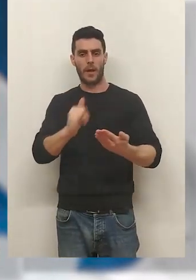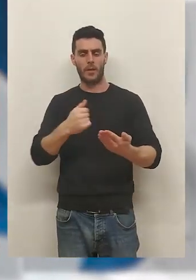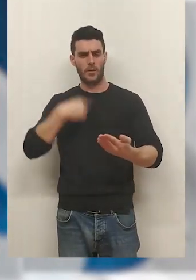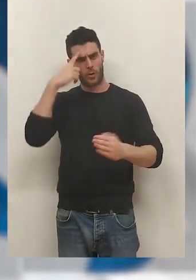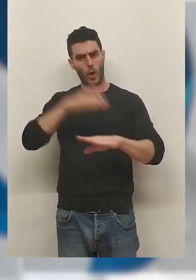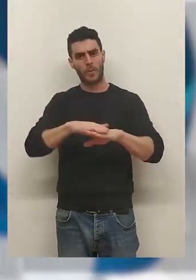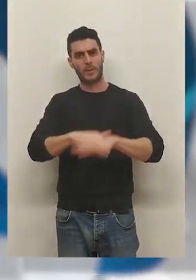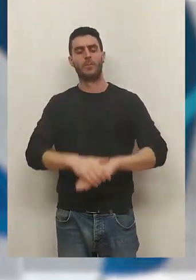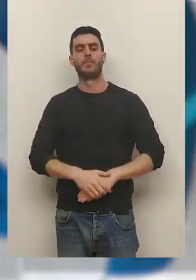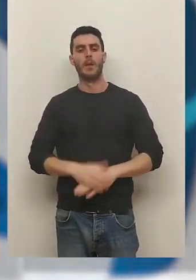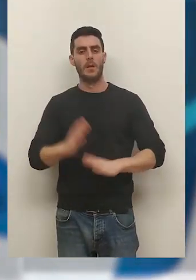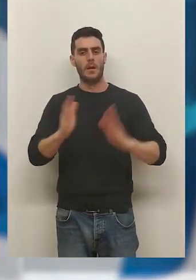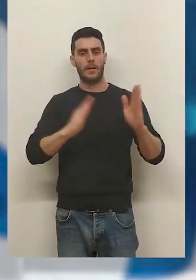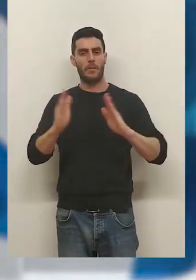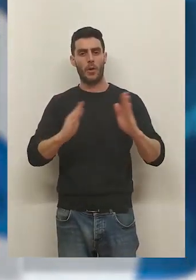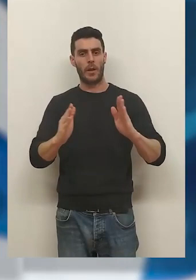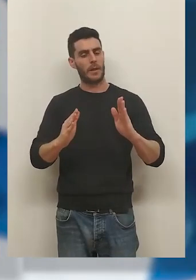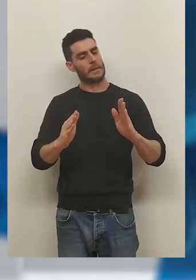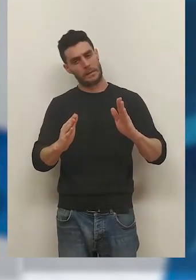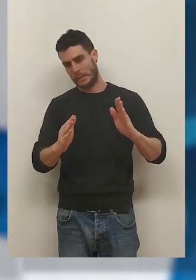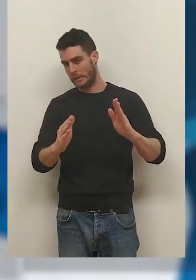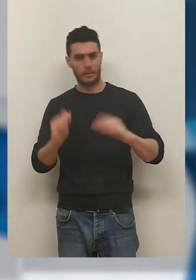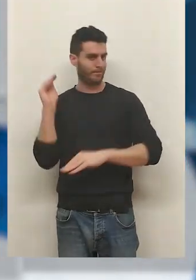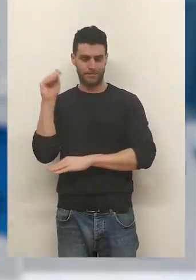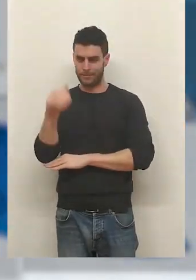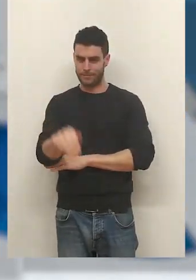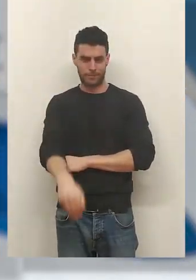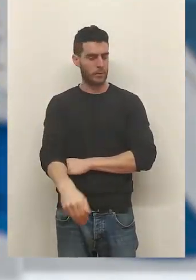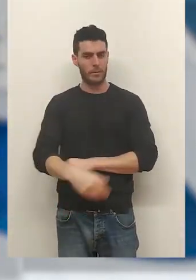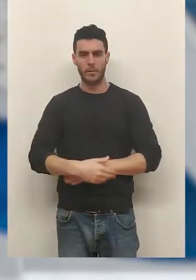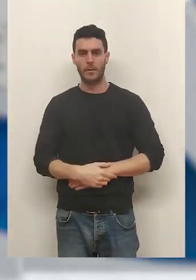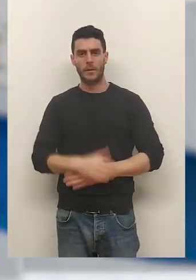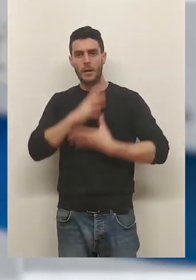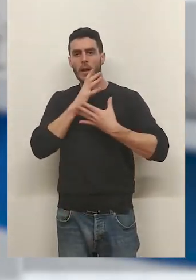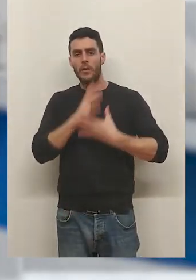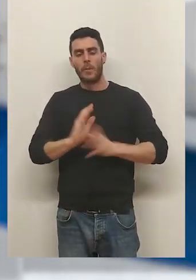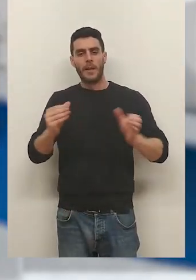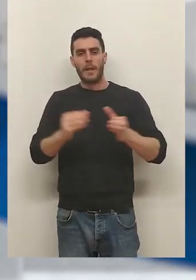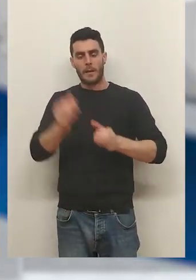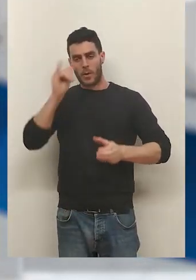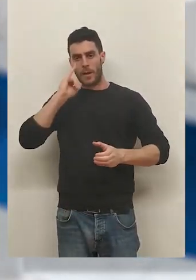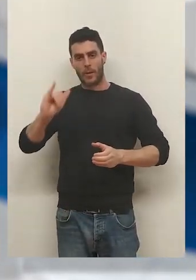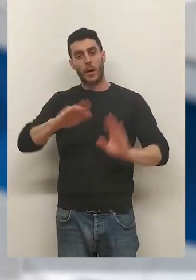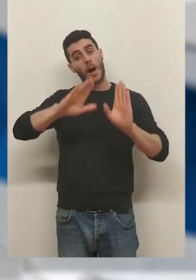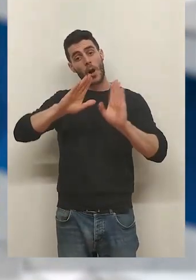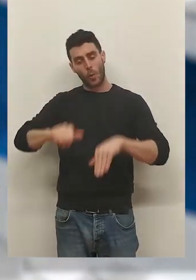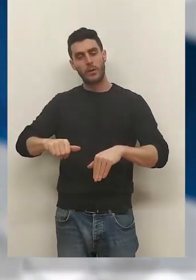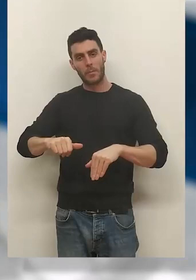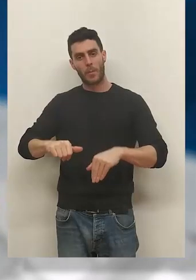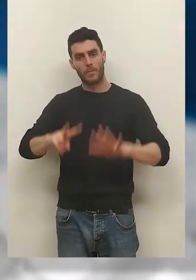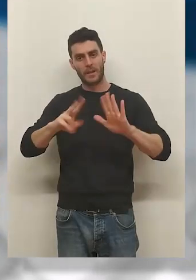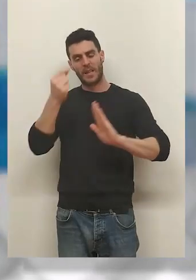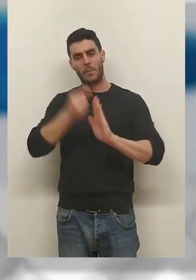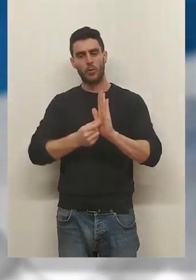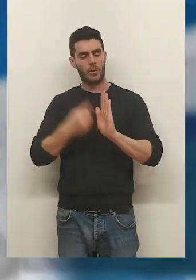que va a ser fundamental. La temporada no está siendo ni de lejos la soñada. Ahora mismo el equipo riojano es último en la tabla